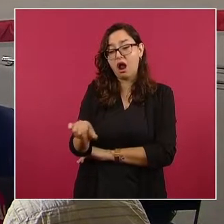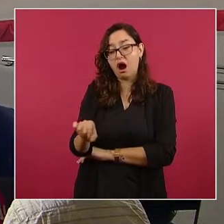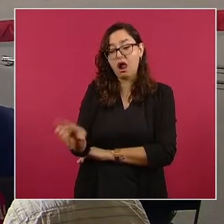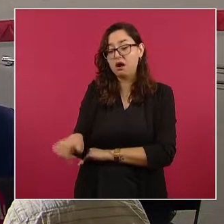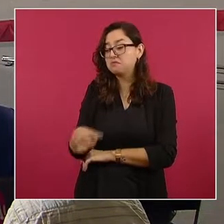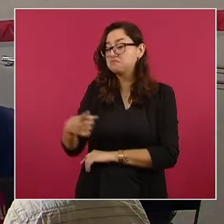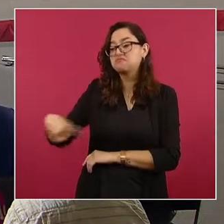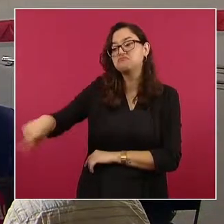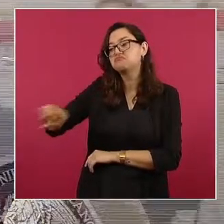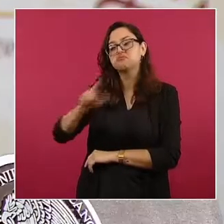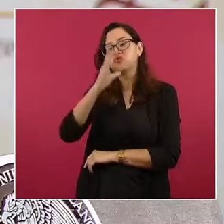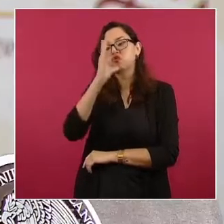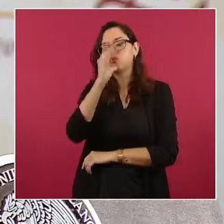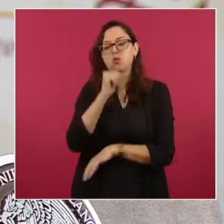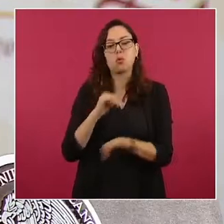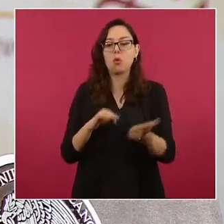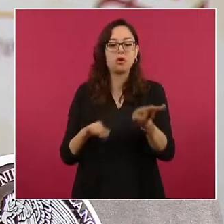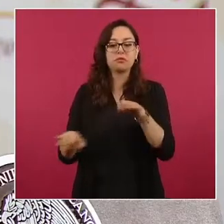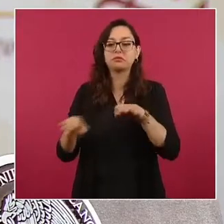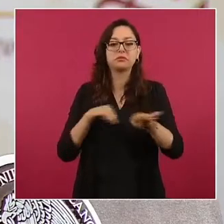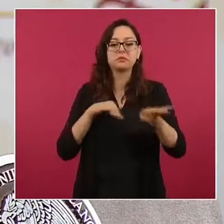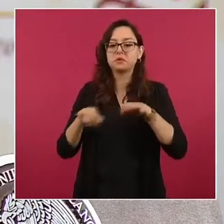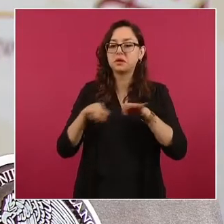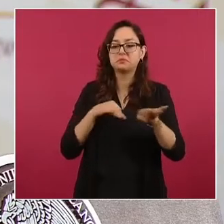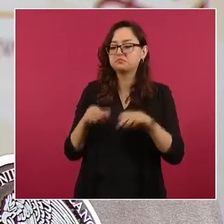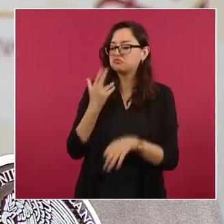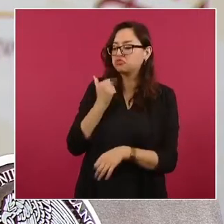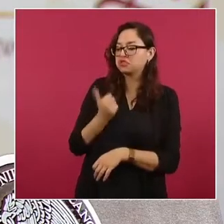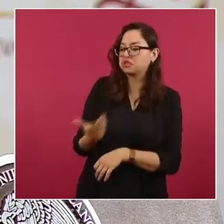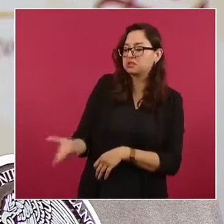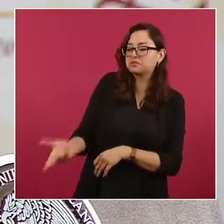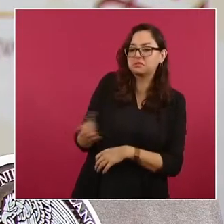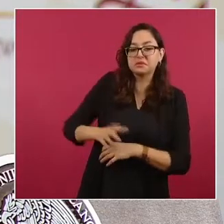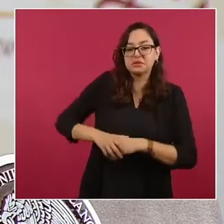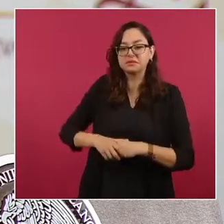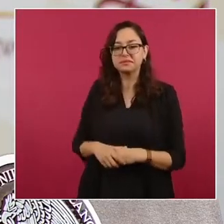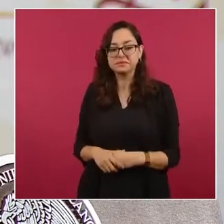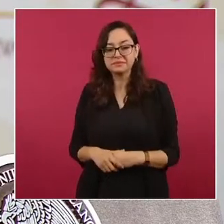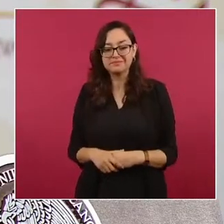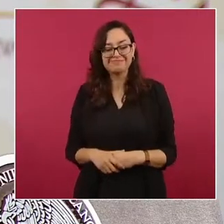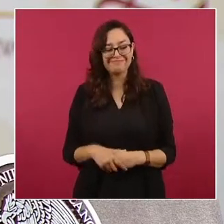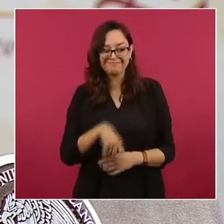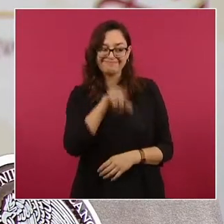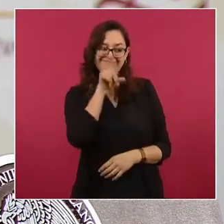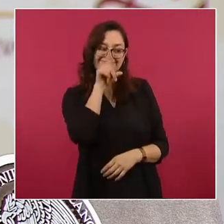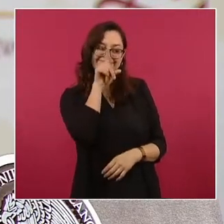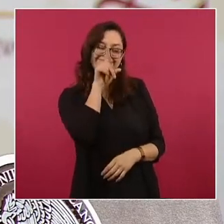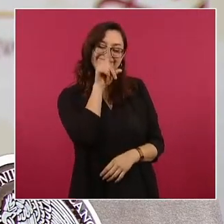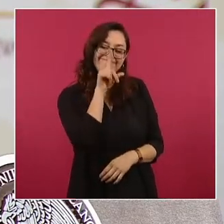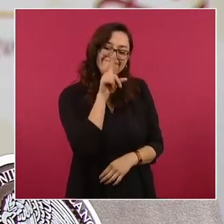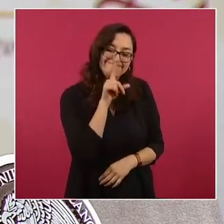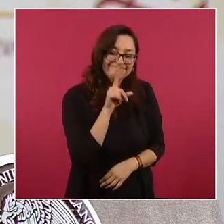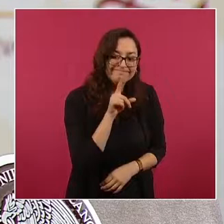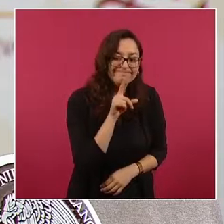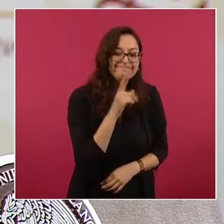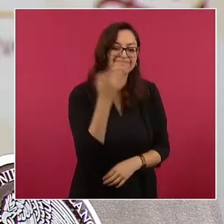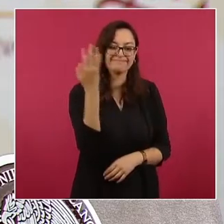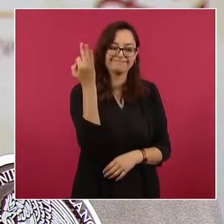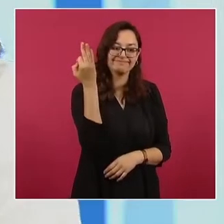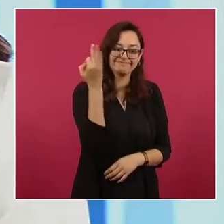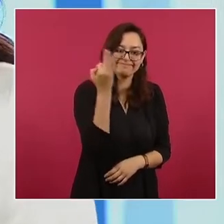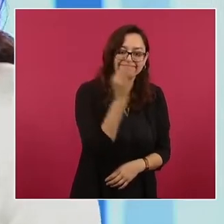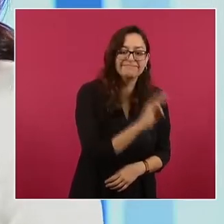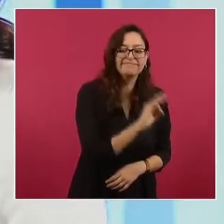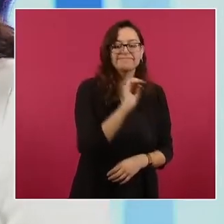capacidad y el ritmo resolutivo de la institución. Pero esto no es verdad, es falso.